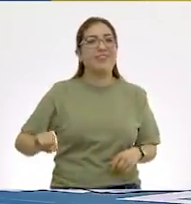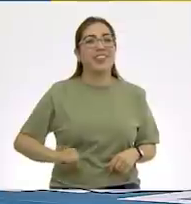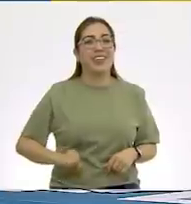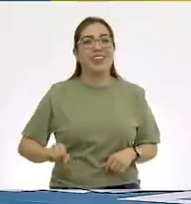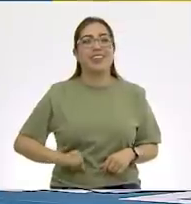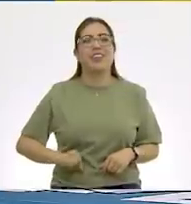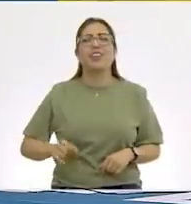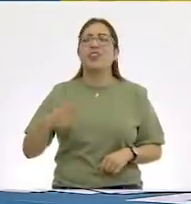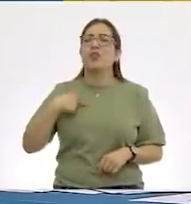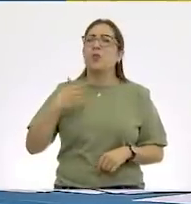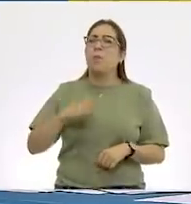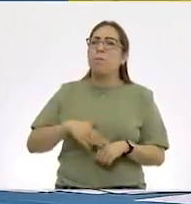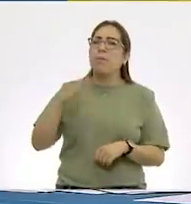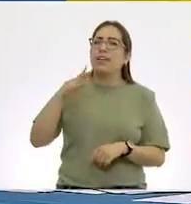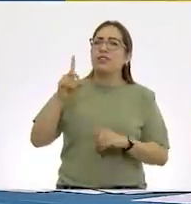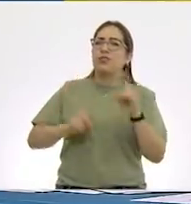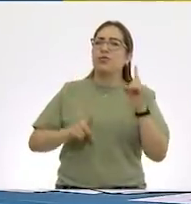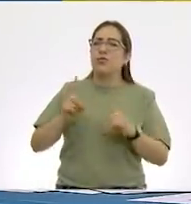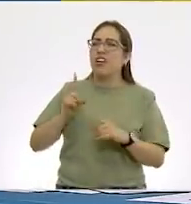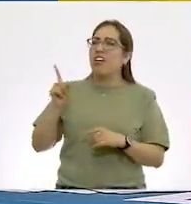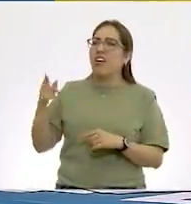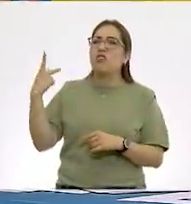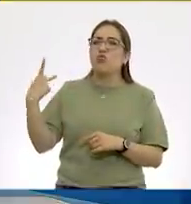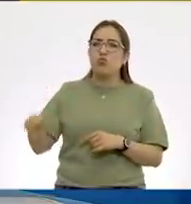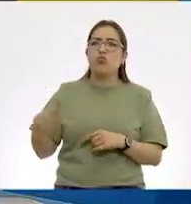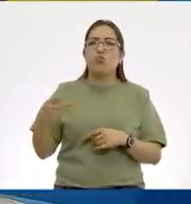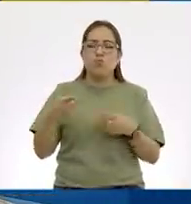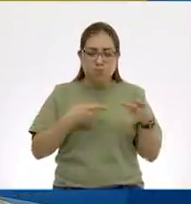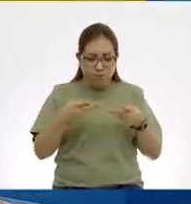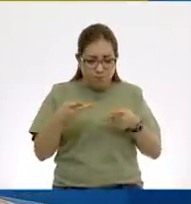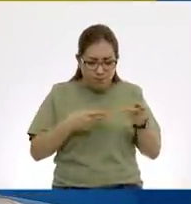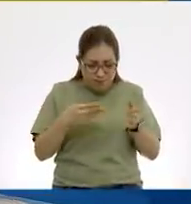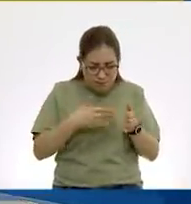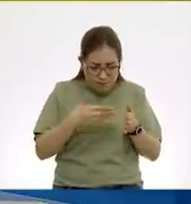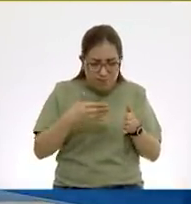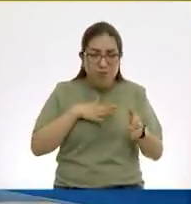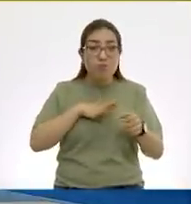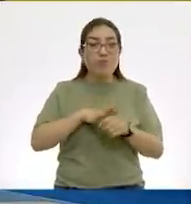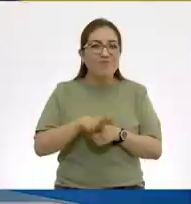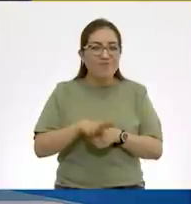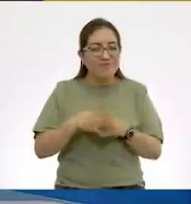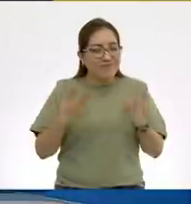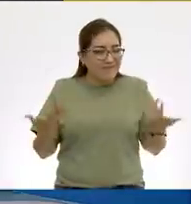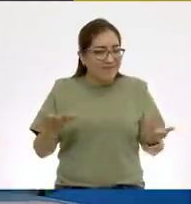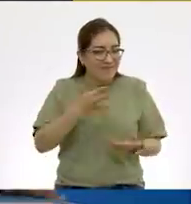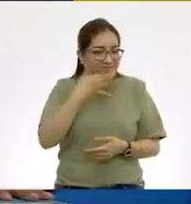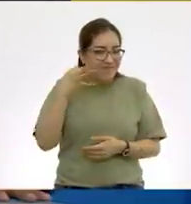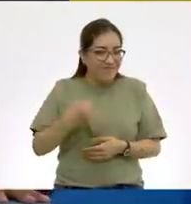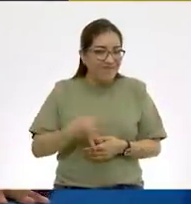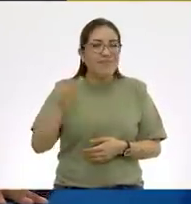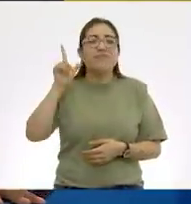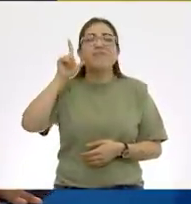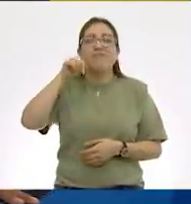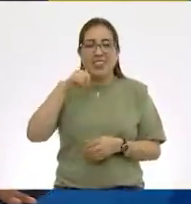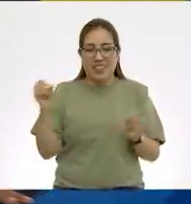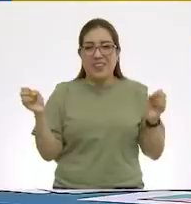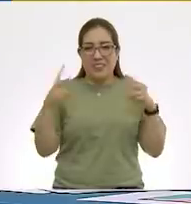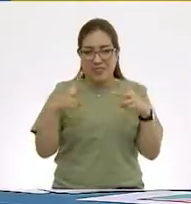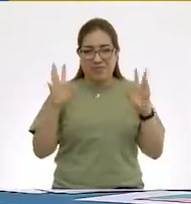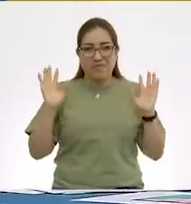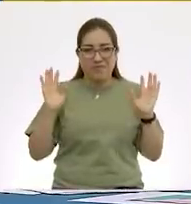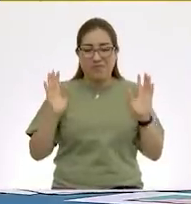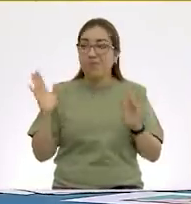aparte, me quedo con la duda, ¿cuál será el postre? Una hora le ha de haber quedado muy bueno. Pues ya vimos que, bueno, mañana lo vemos. Mañana lo vemos.